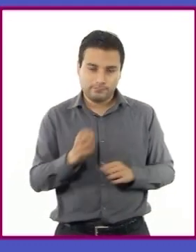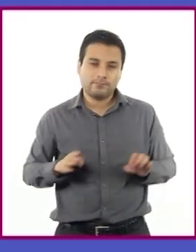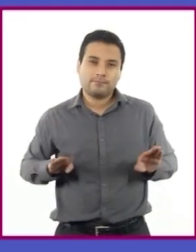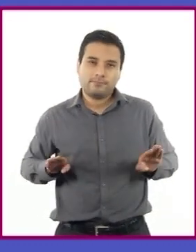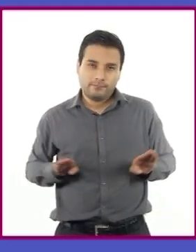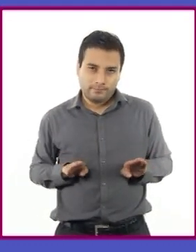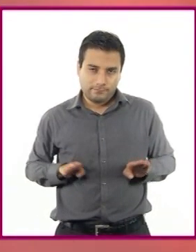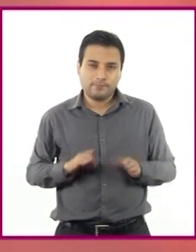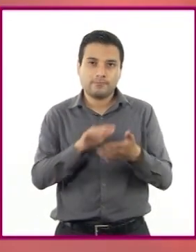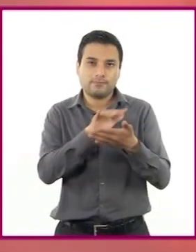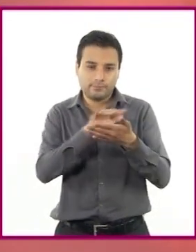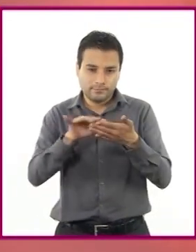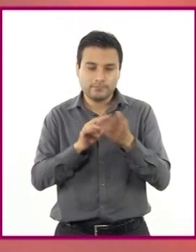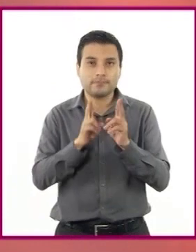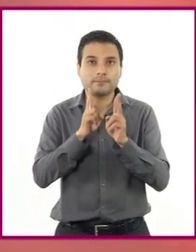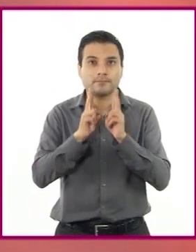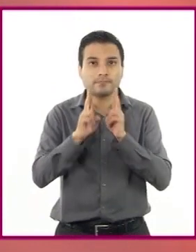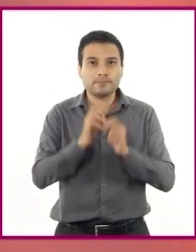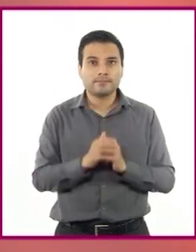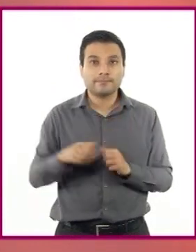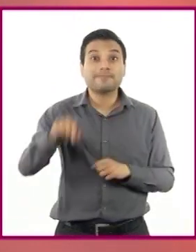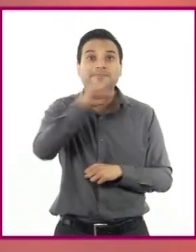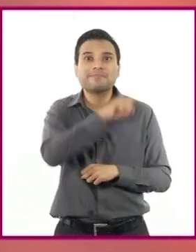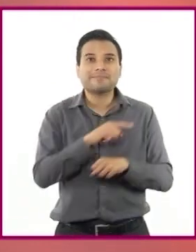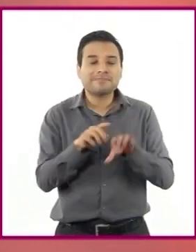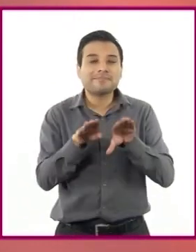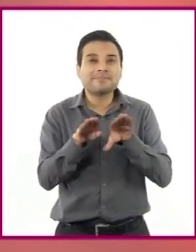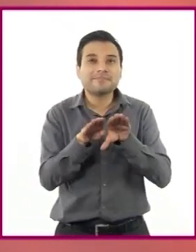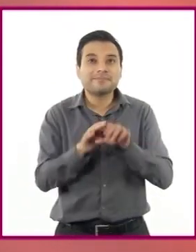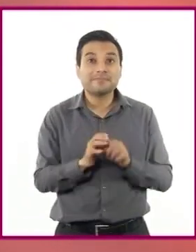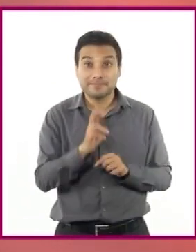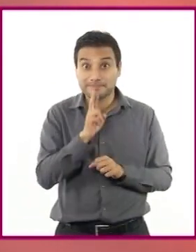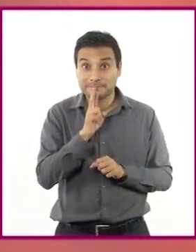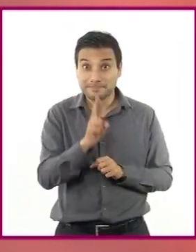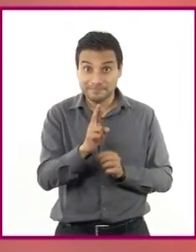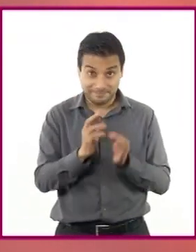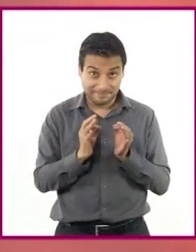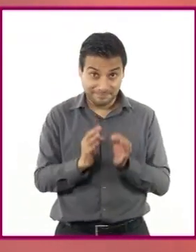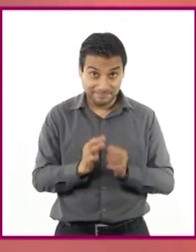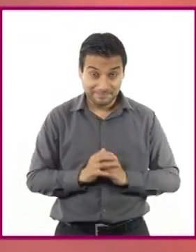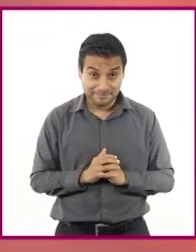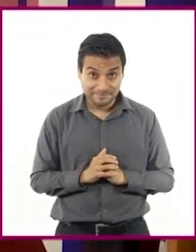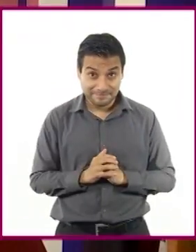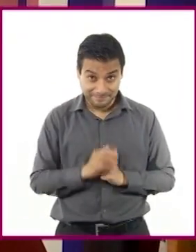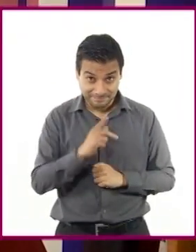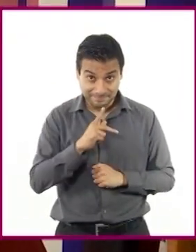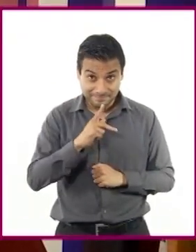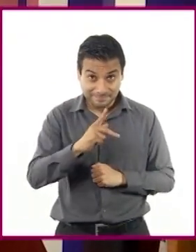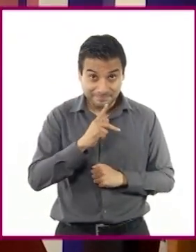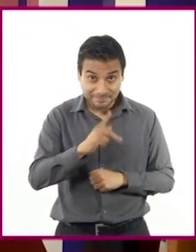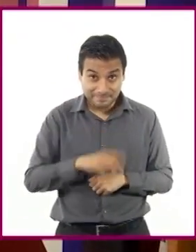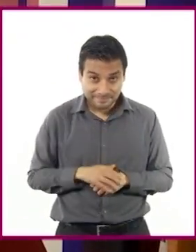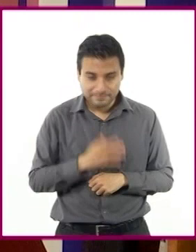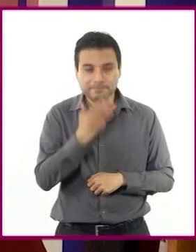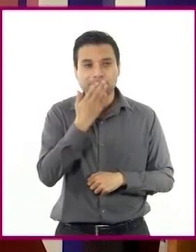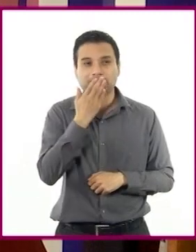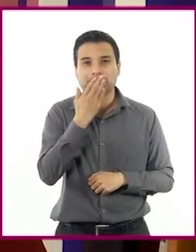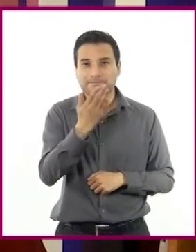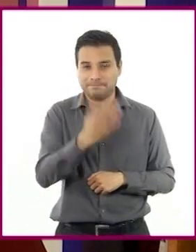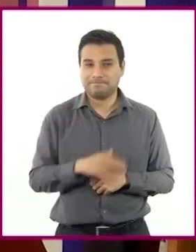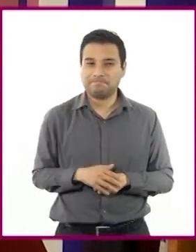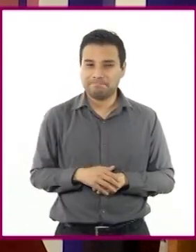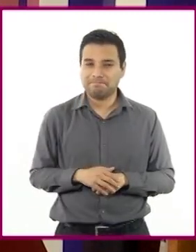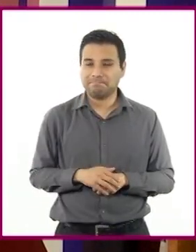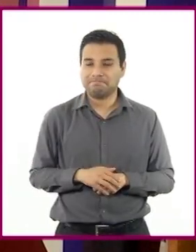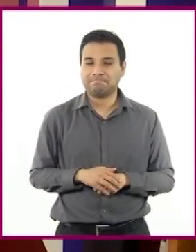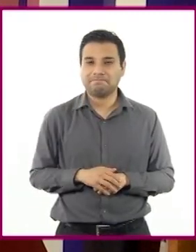narrativos. ¿Cómo les fue en casa? ¿Sus respuestas coincidieron con las mías? Muy bien, Enrique. Estoy